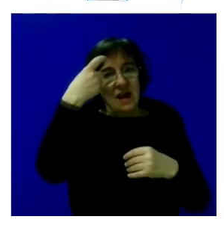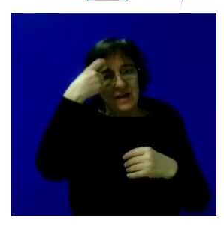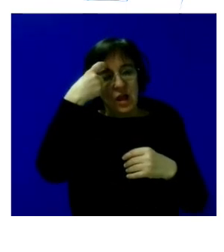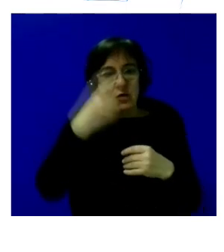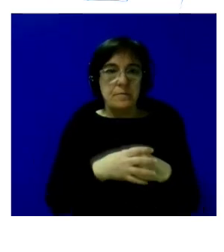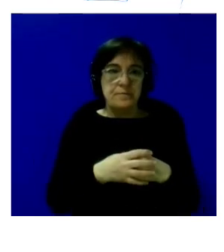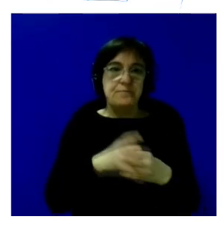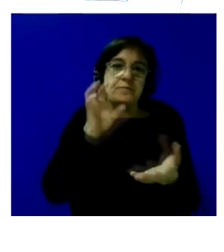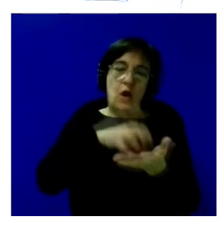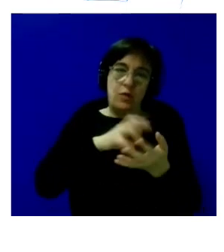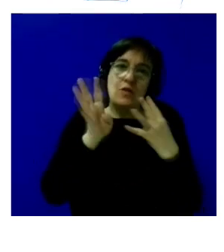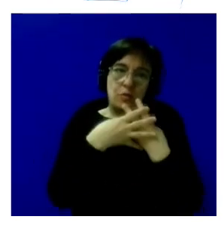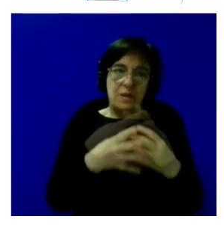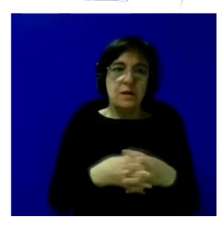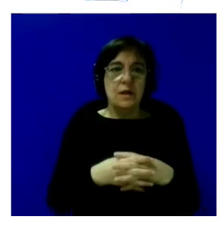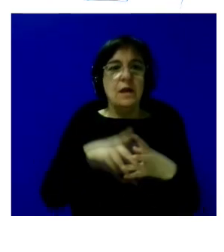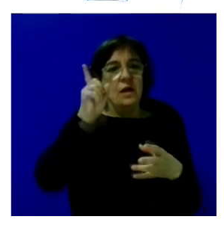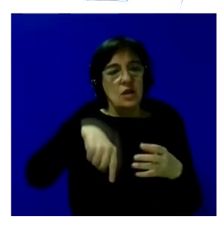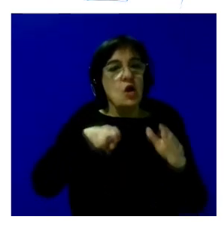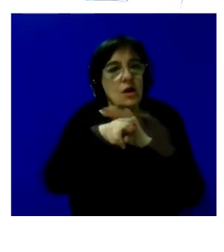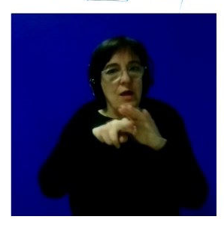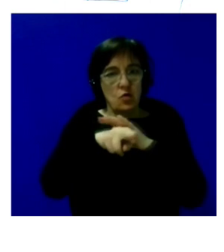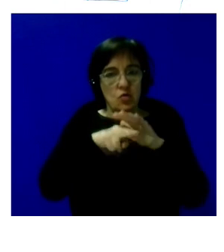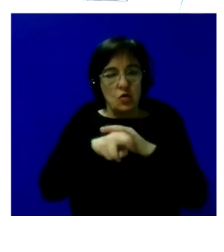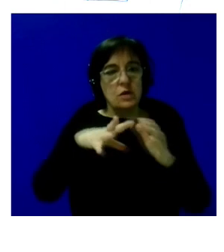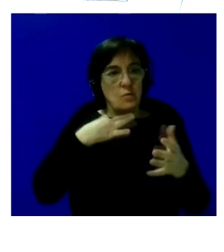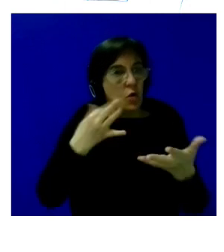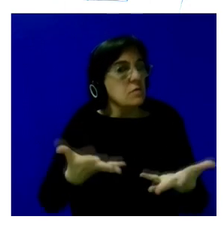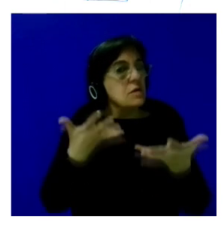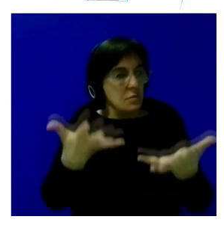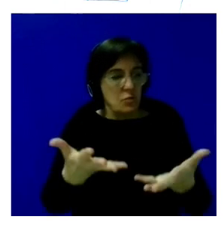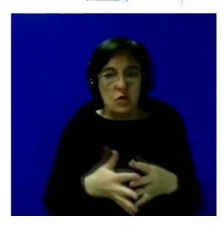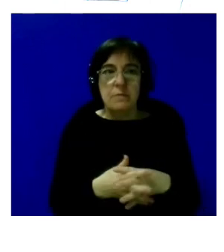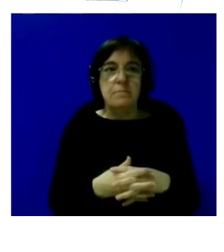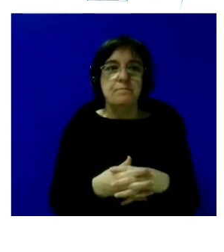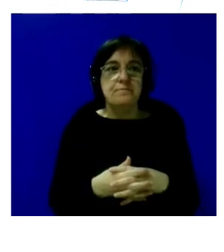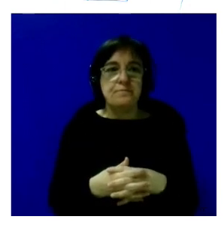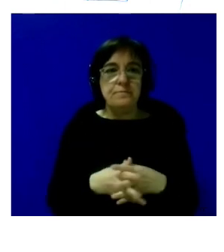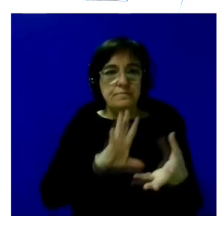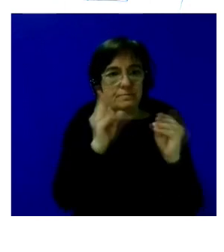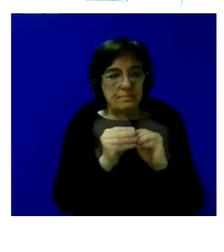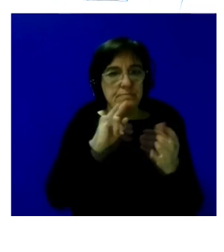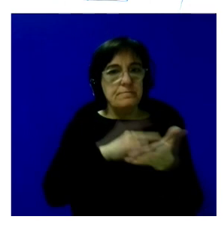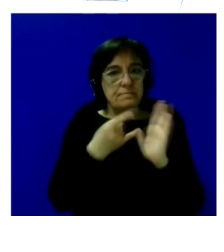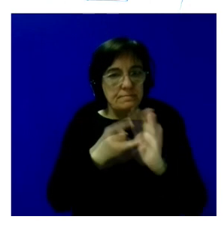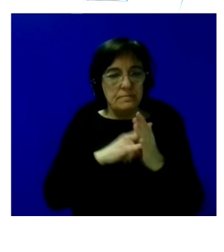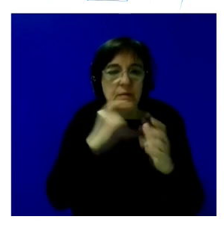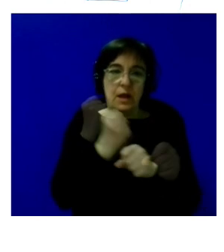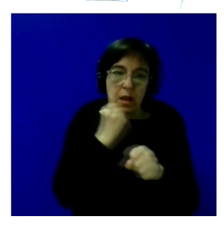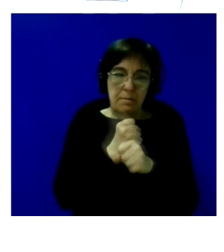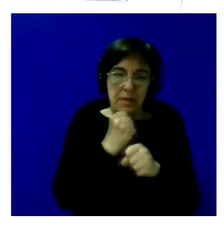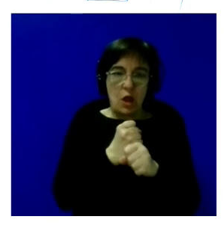en los centros penitenciarios y también de los recursos que pueden tener disponibles la adaptación de metodología del empleo